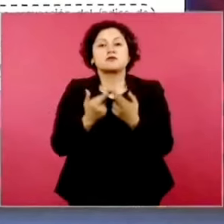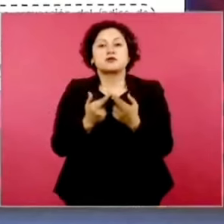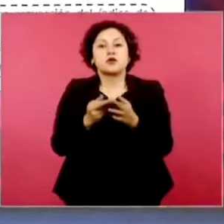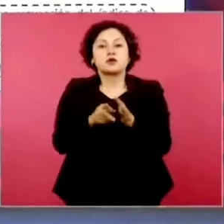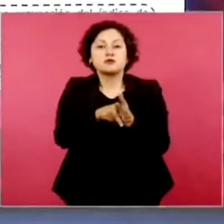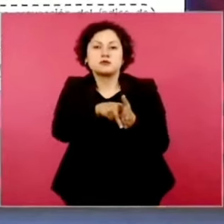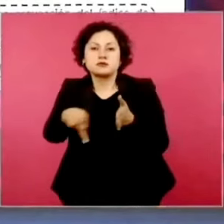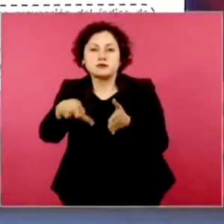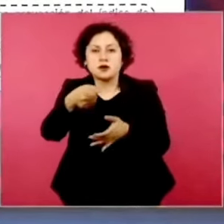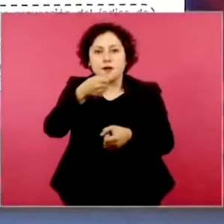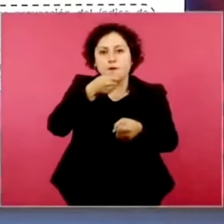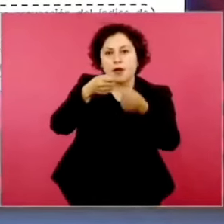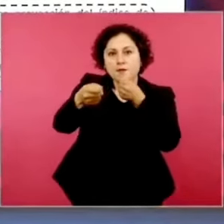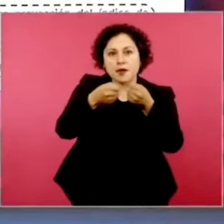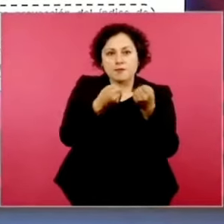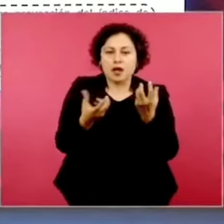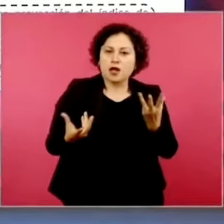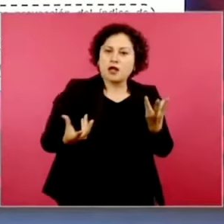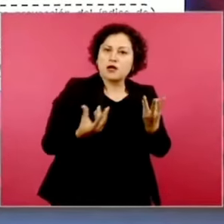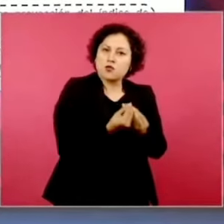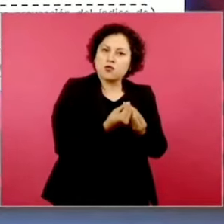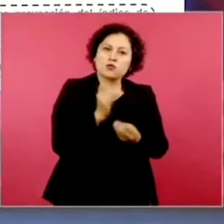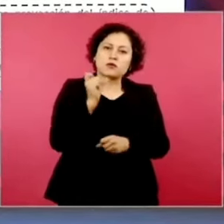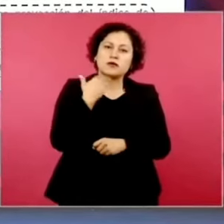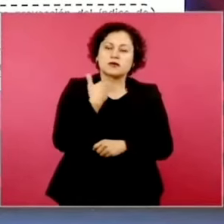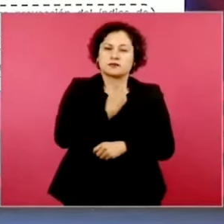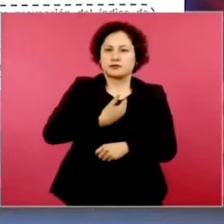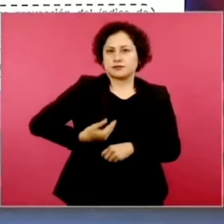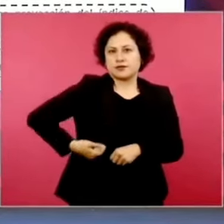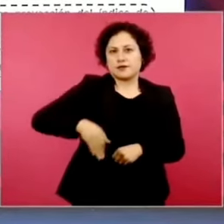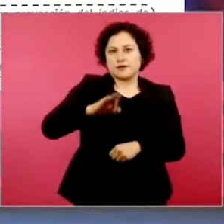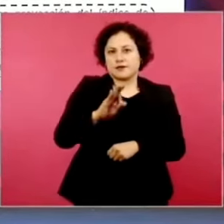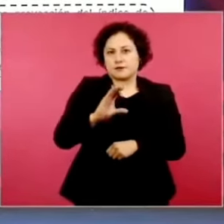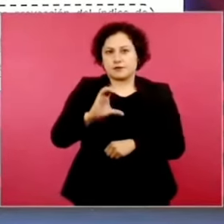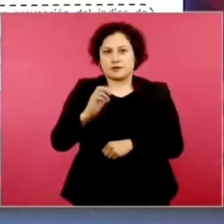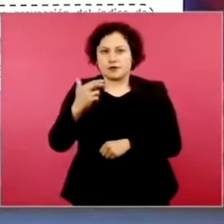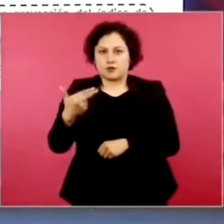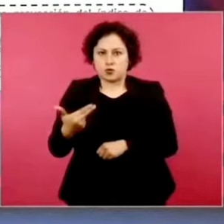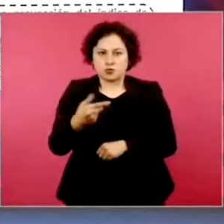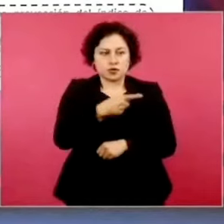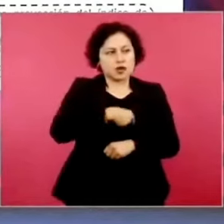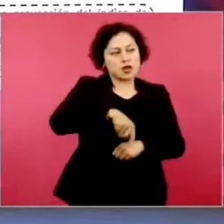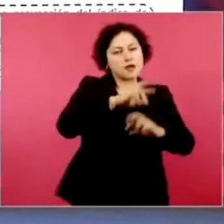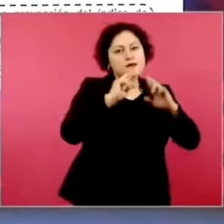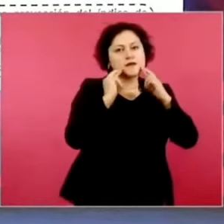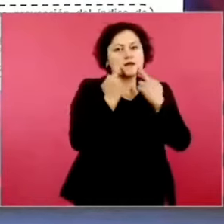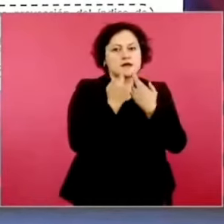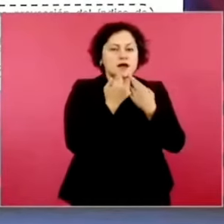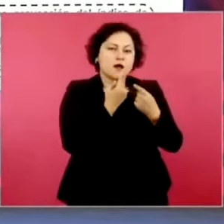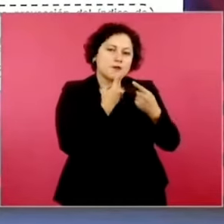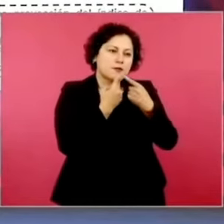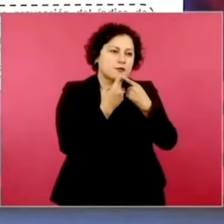con Calderón y hacen un pacto de silencio